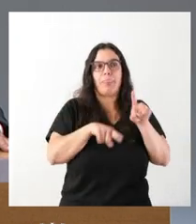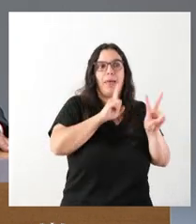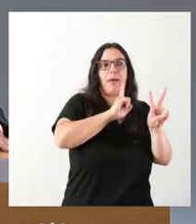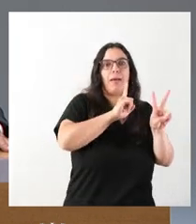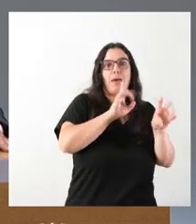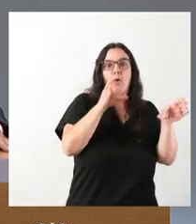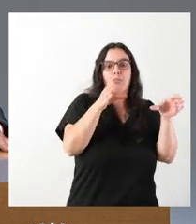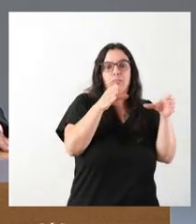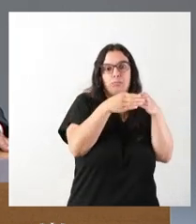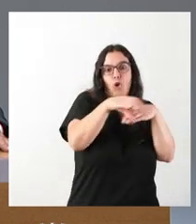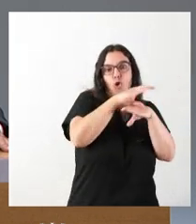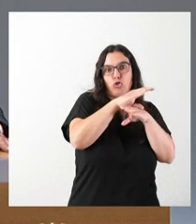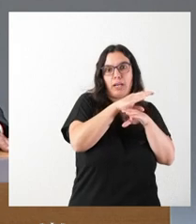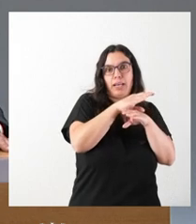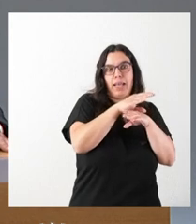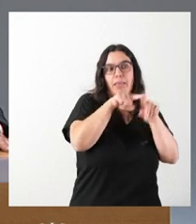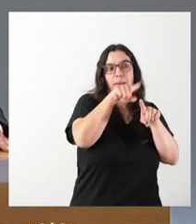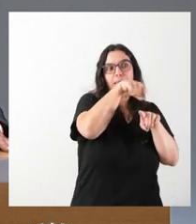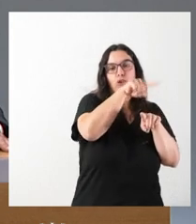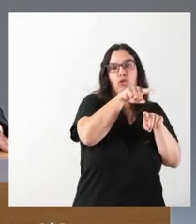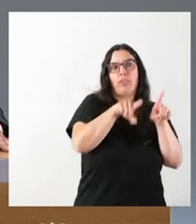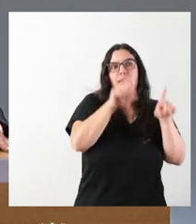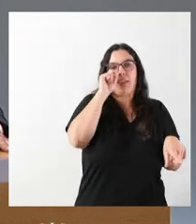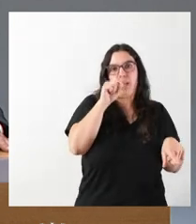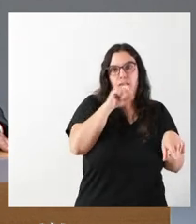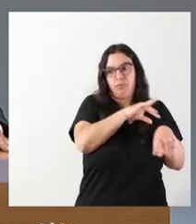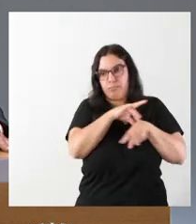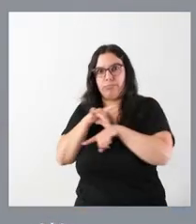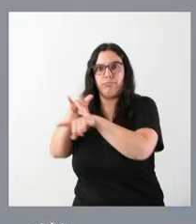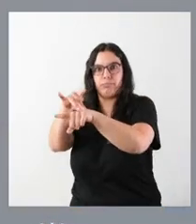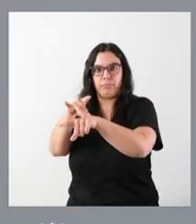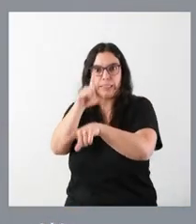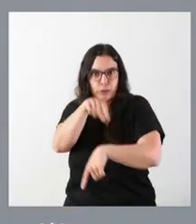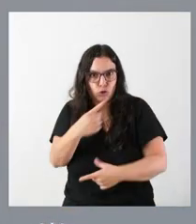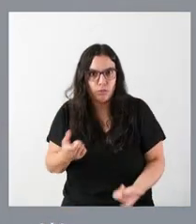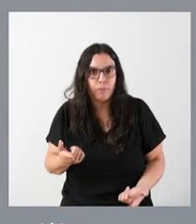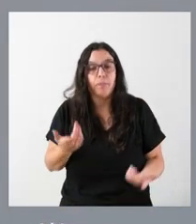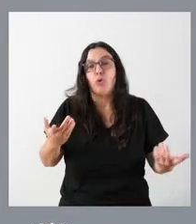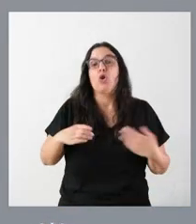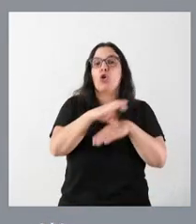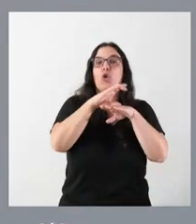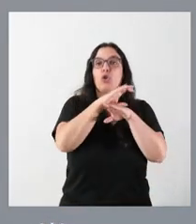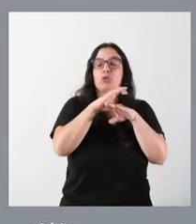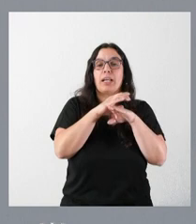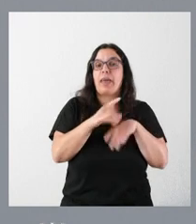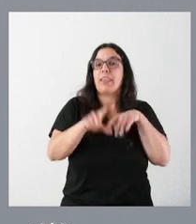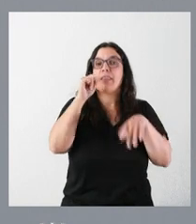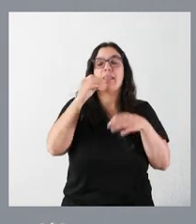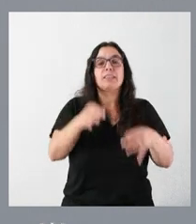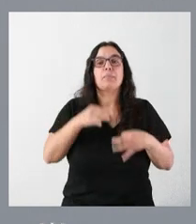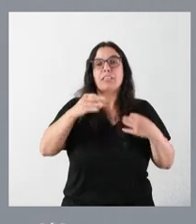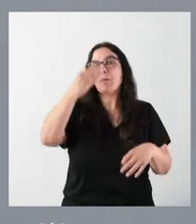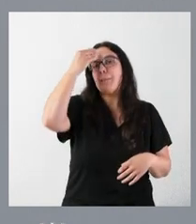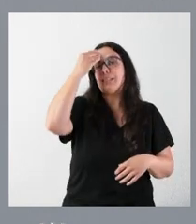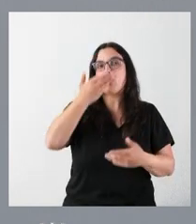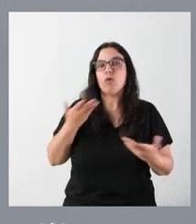decide la consejería que haya en ese momento, ¿no? Pues la consejería decide que sea siempre pensando en Castilla y León. Y, por